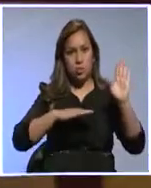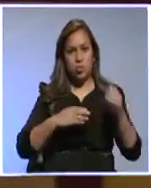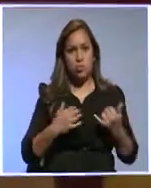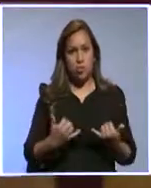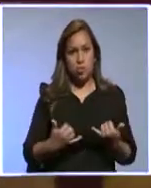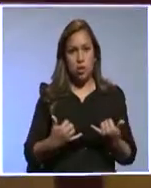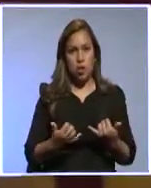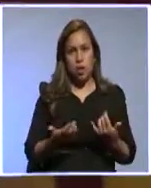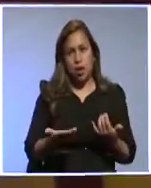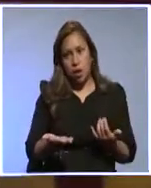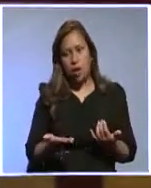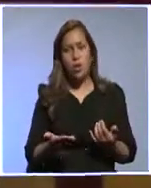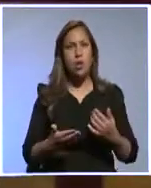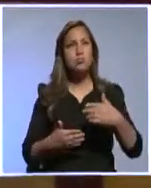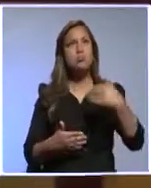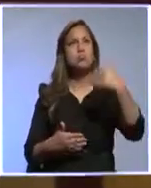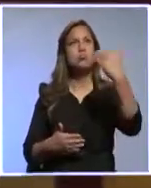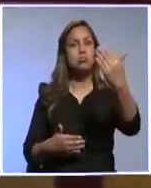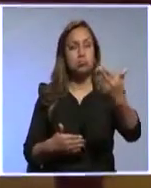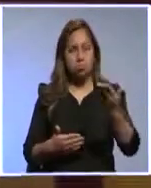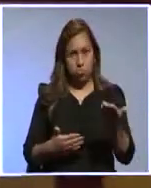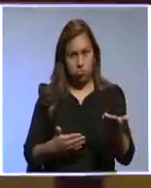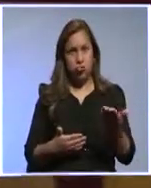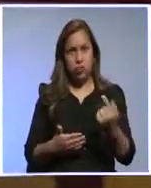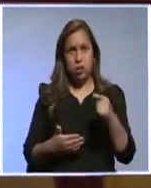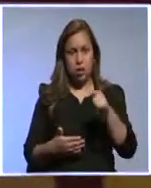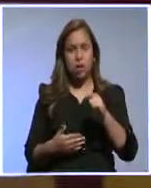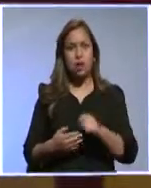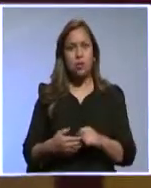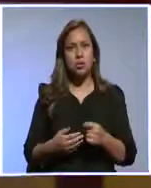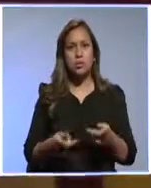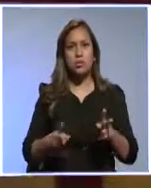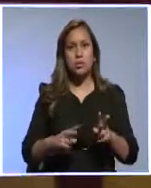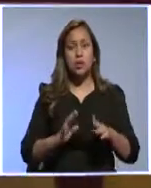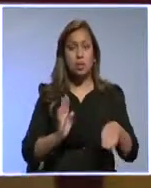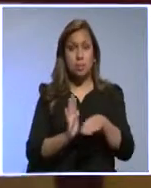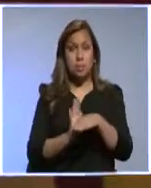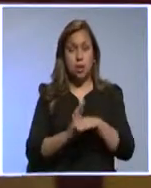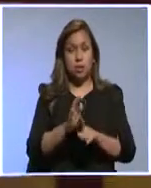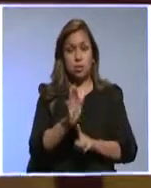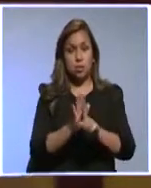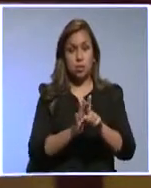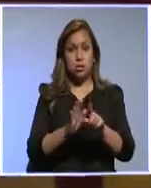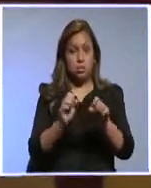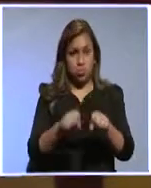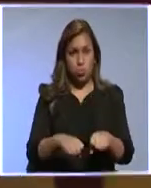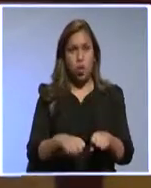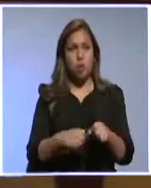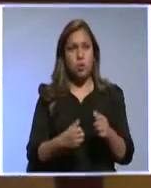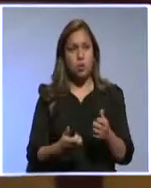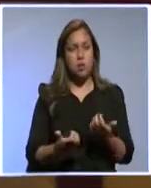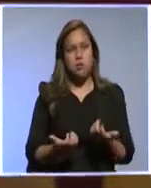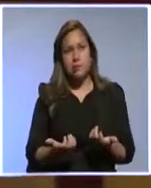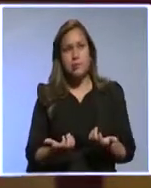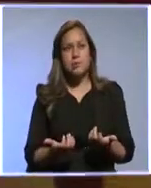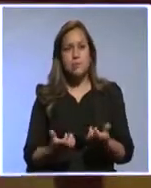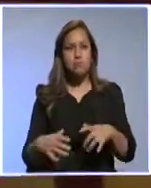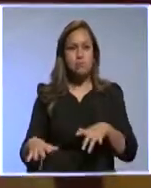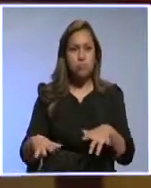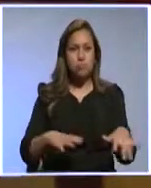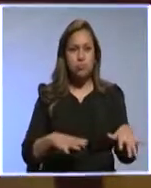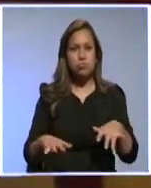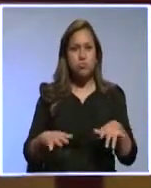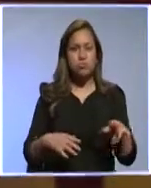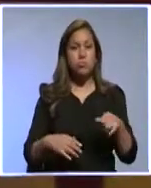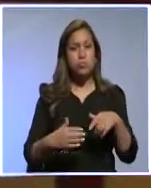viendo en el futuro y el rol que la banca desarrolle puede hacer. Porque además el